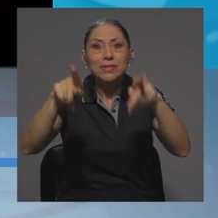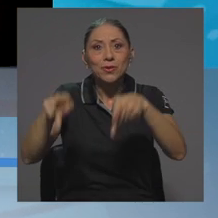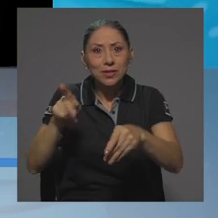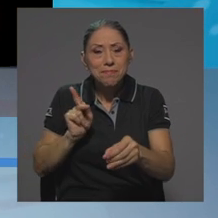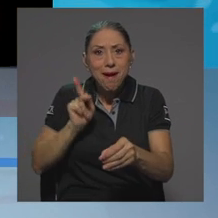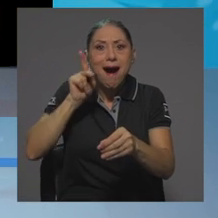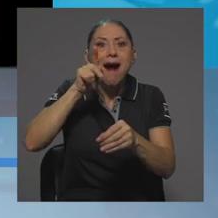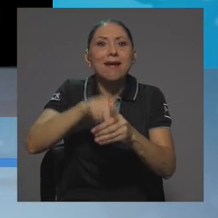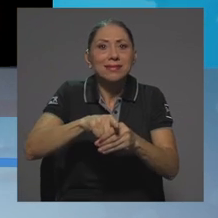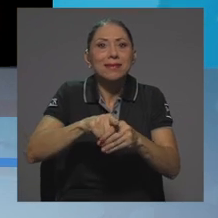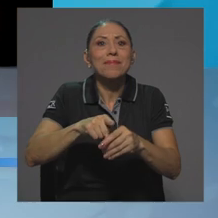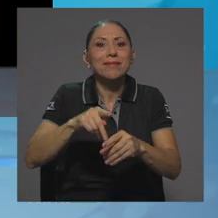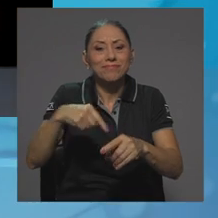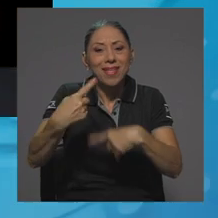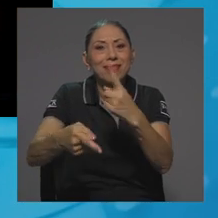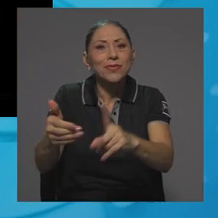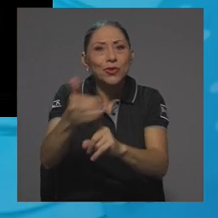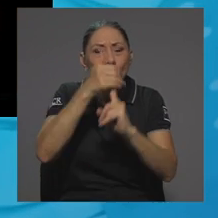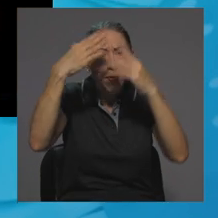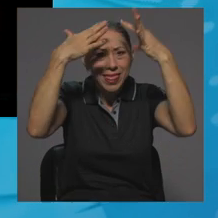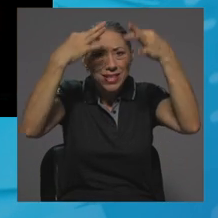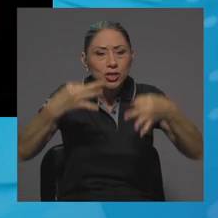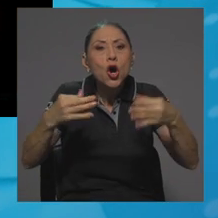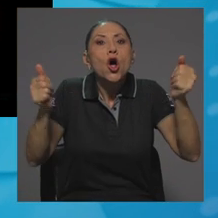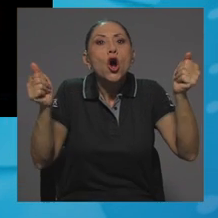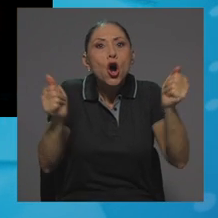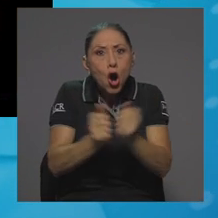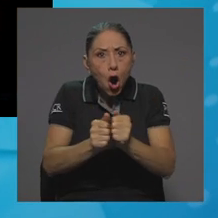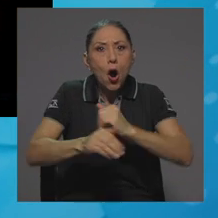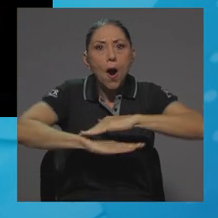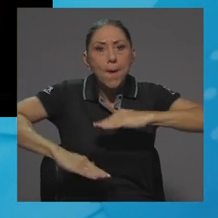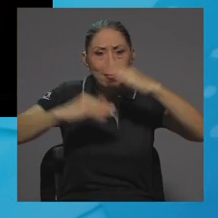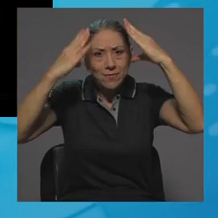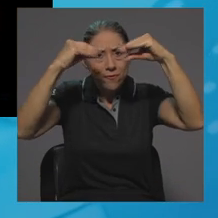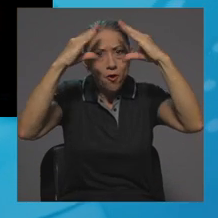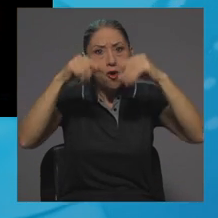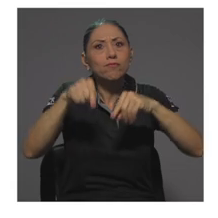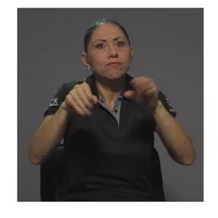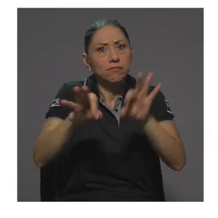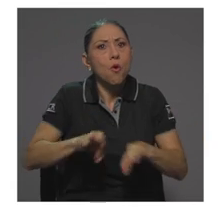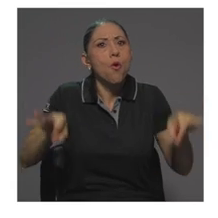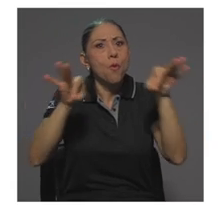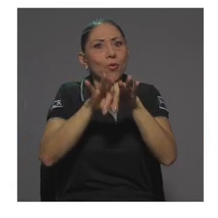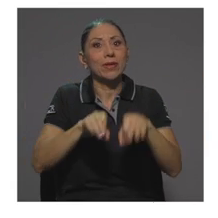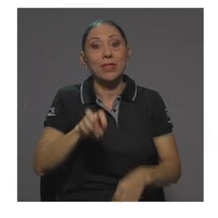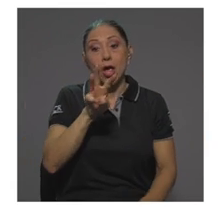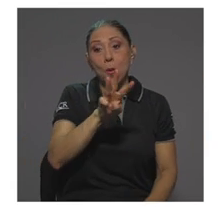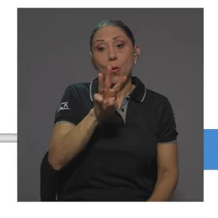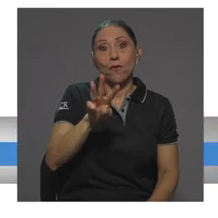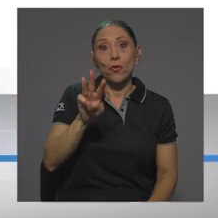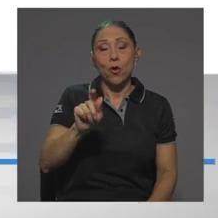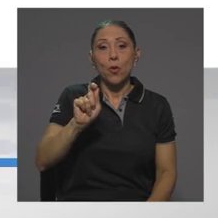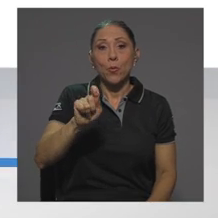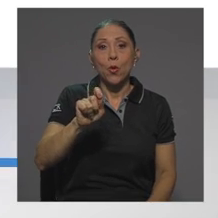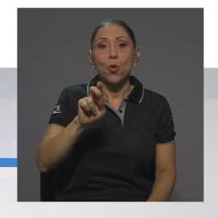ciudadanía en esa toma de decisión informada, que esto es lo más importante. En la plataforma